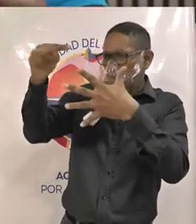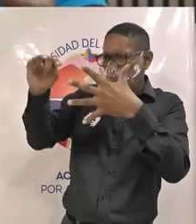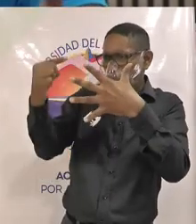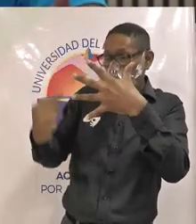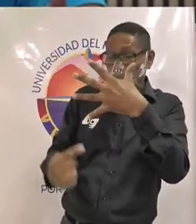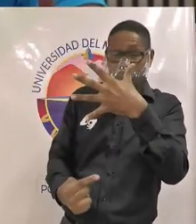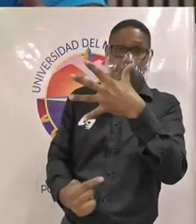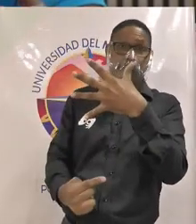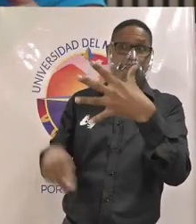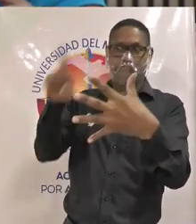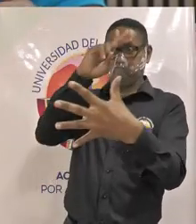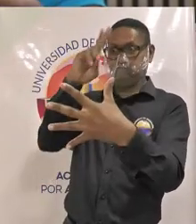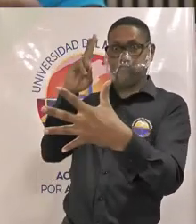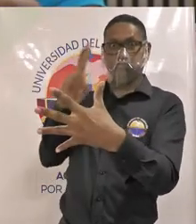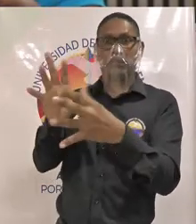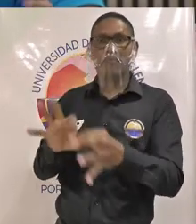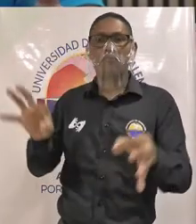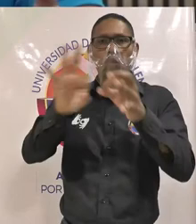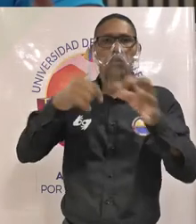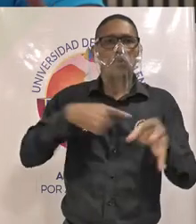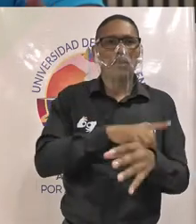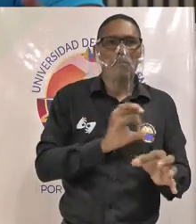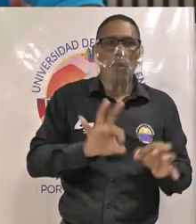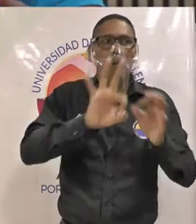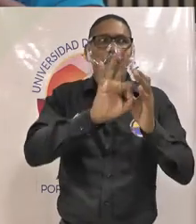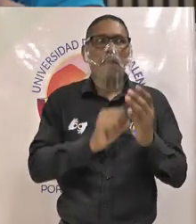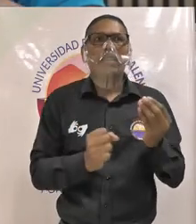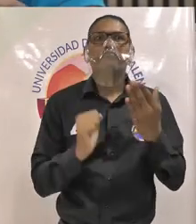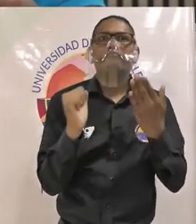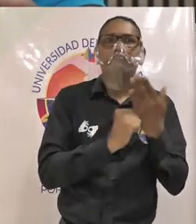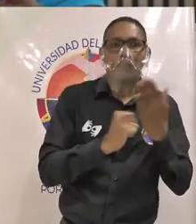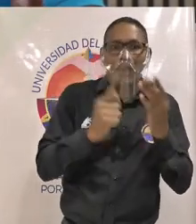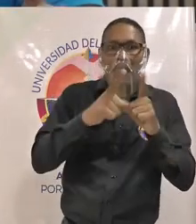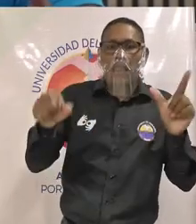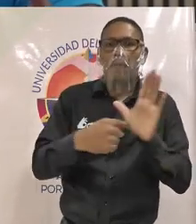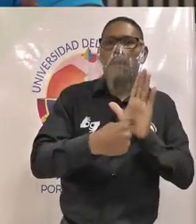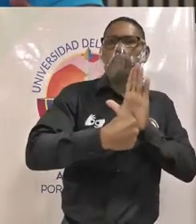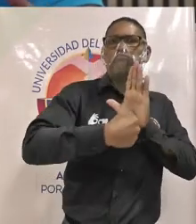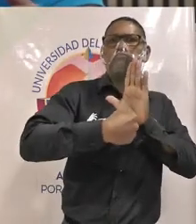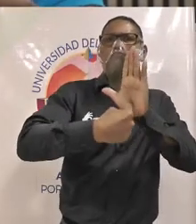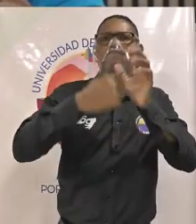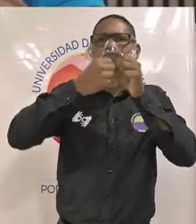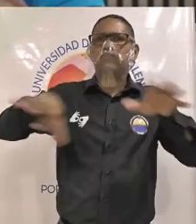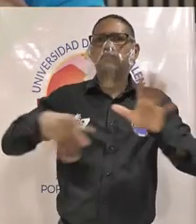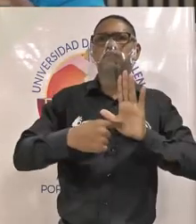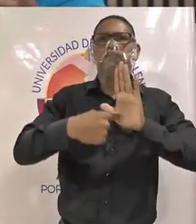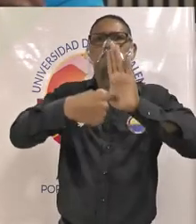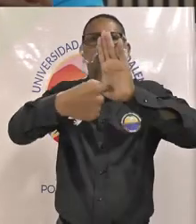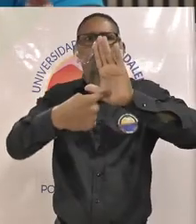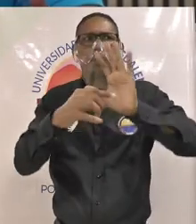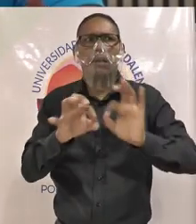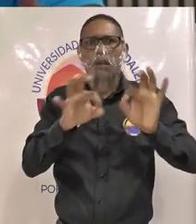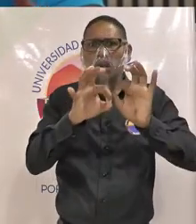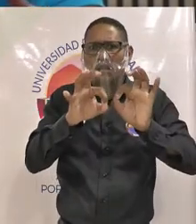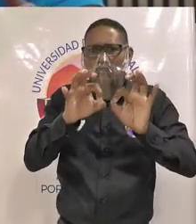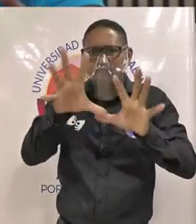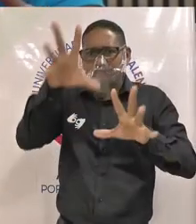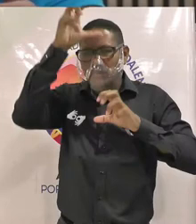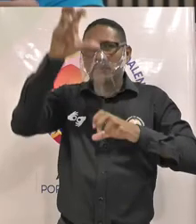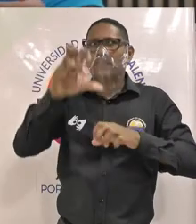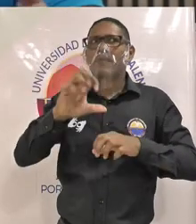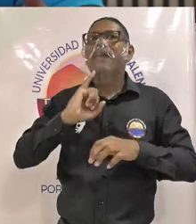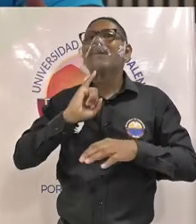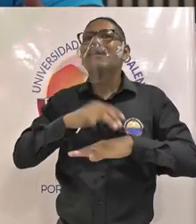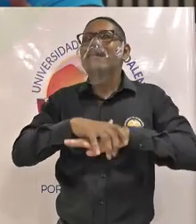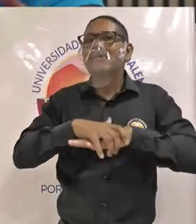proponemos la creación de cátedras libres en donde no solo se promueva el aprendizaje del inglés como